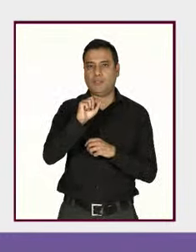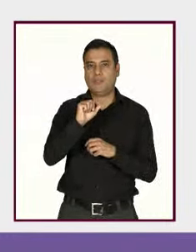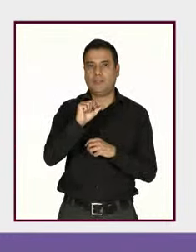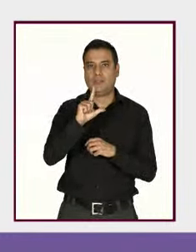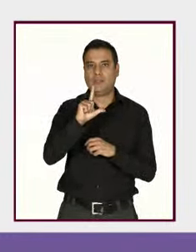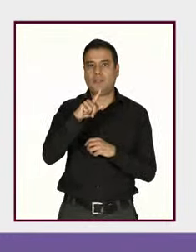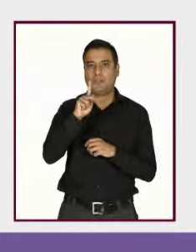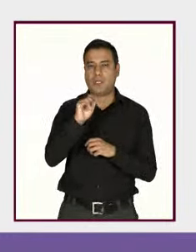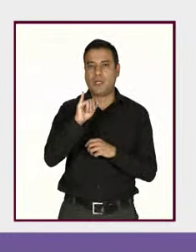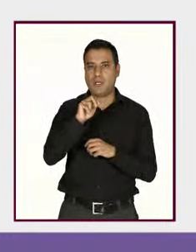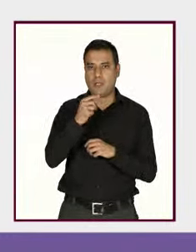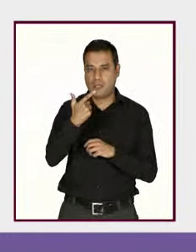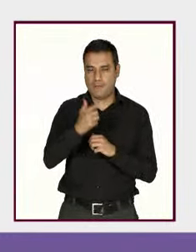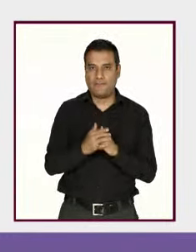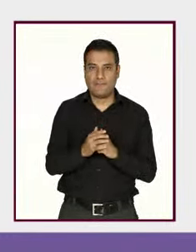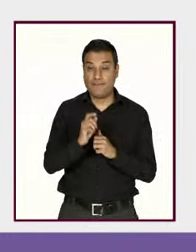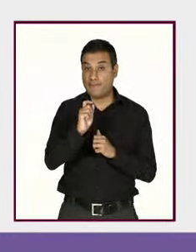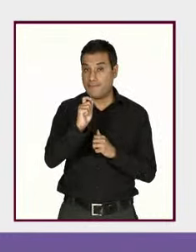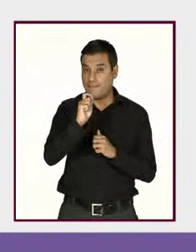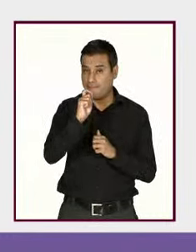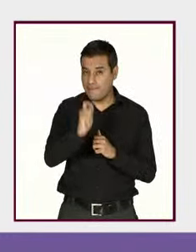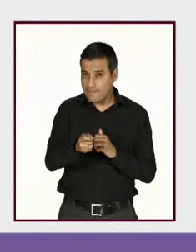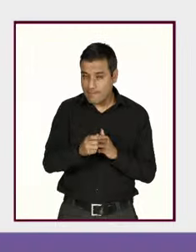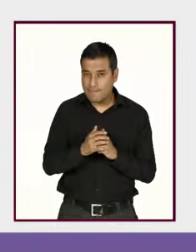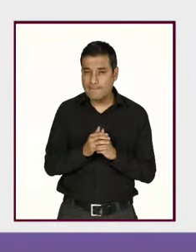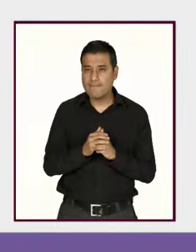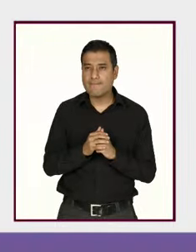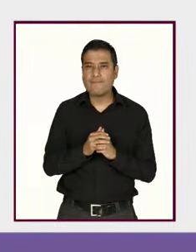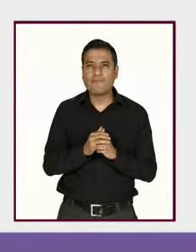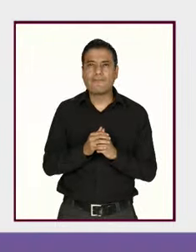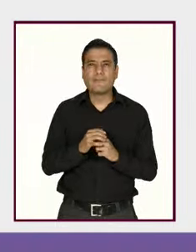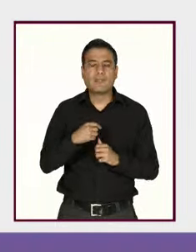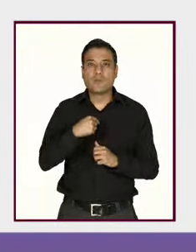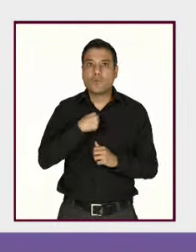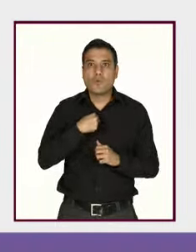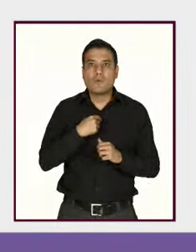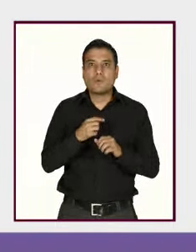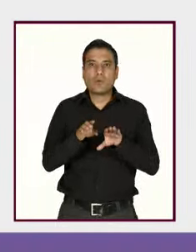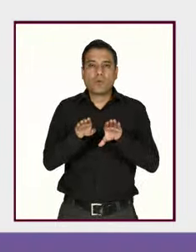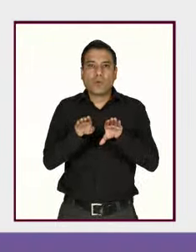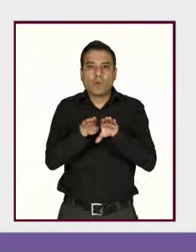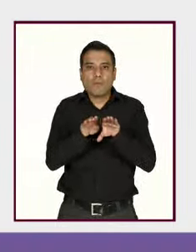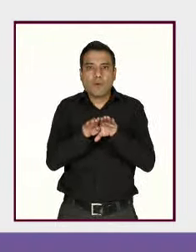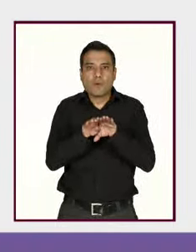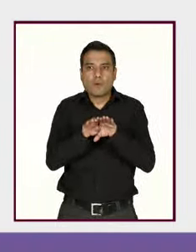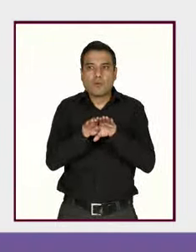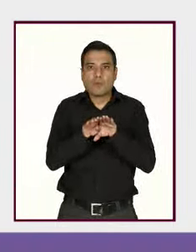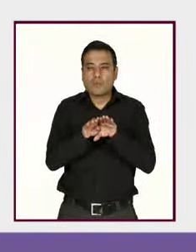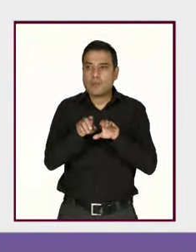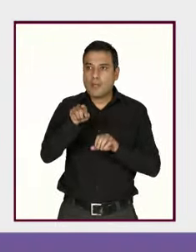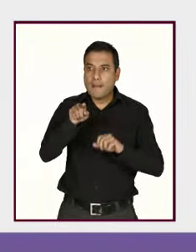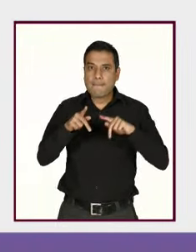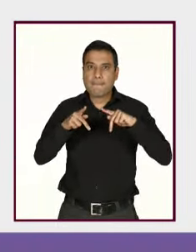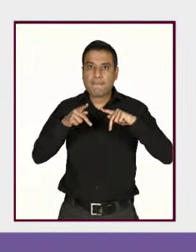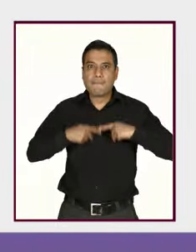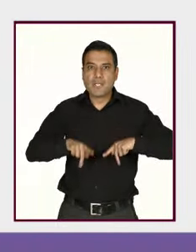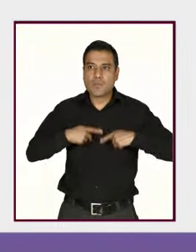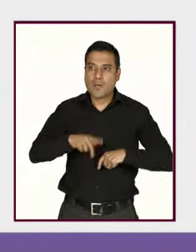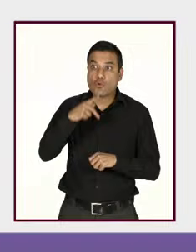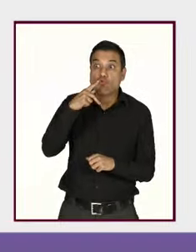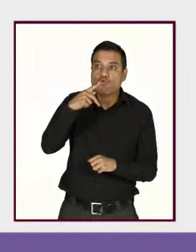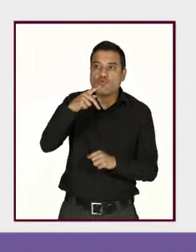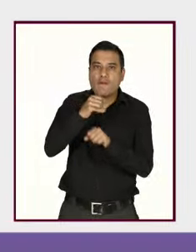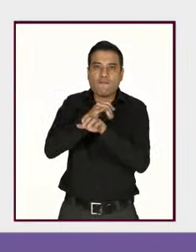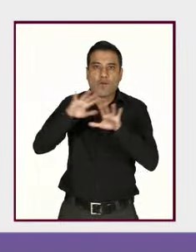búsqueda insistente, una conducta obsesiva de una persona por obtener información de